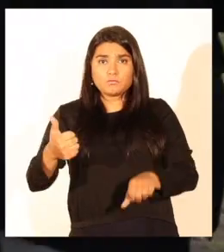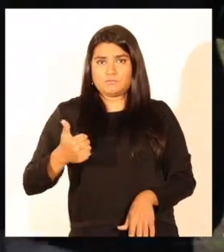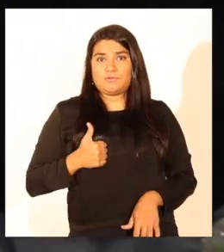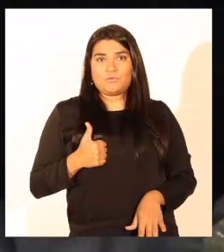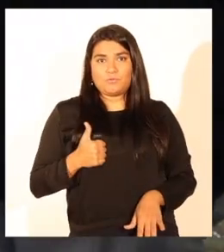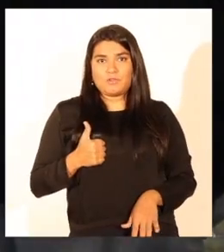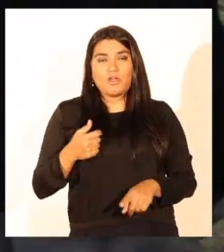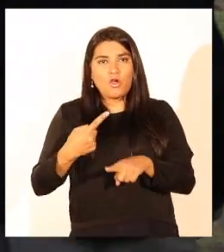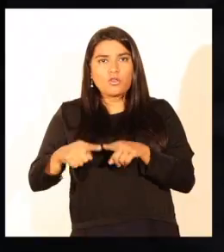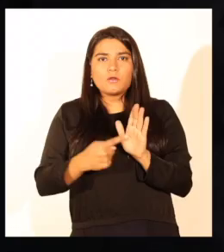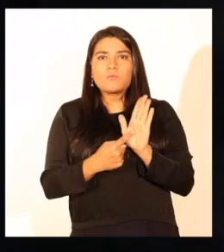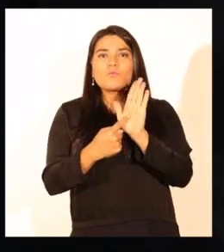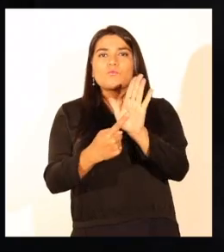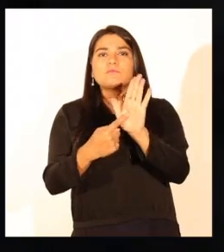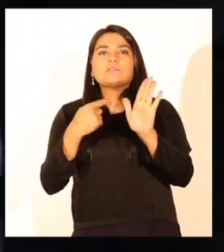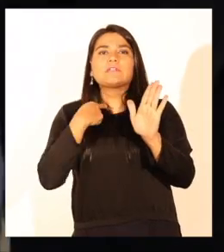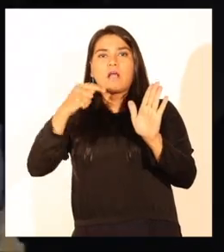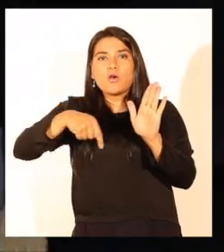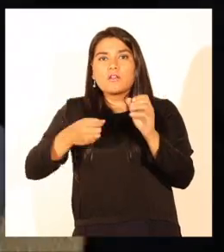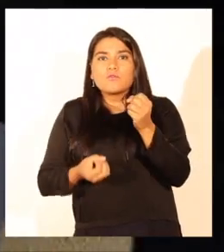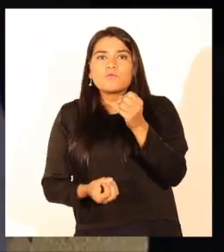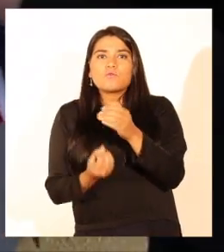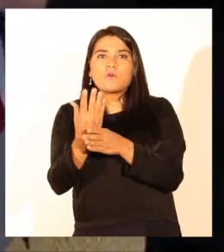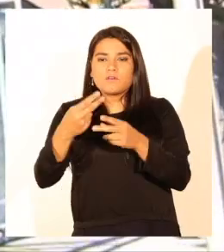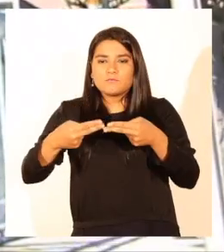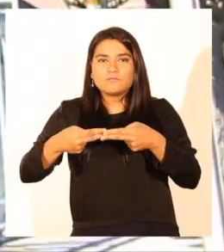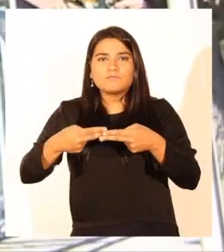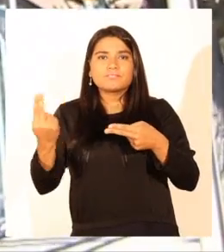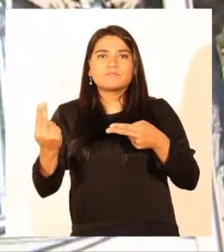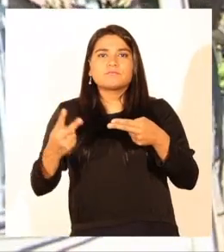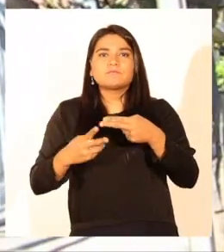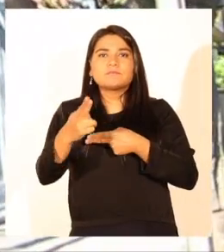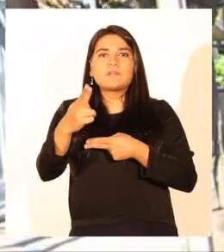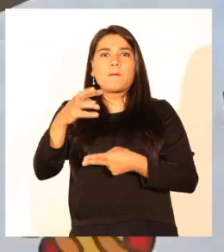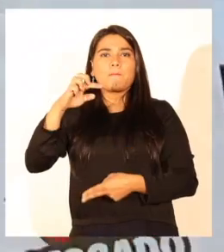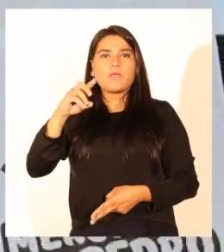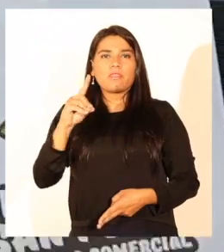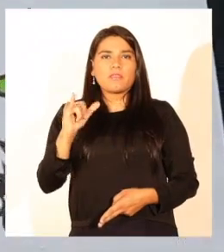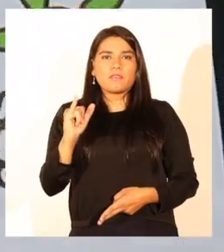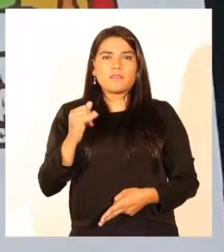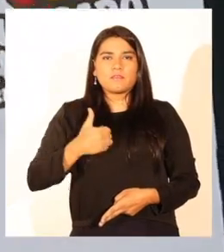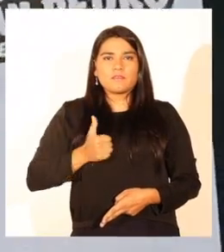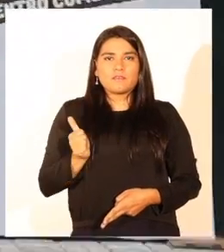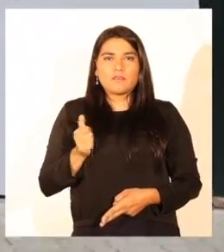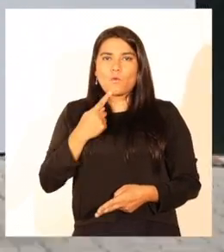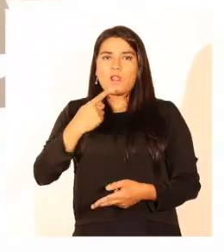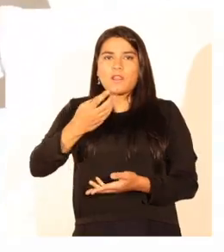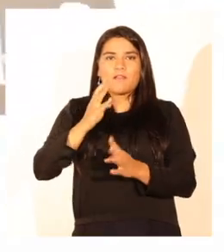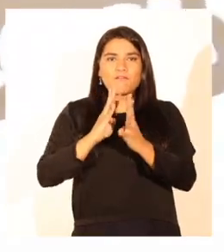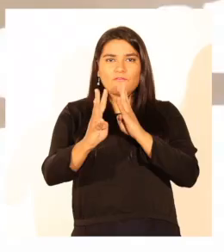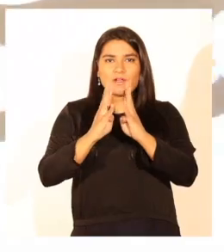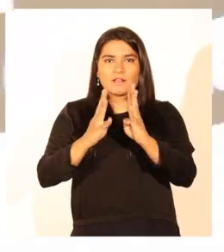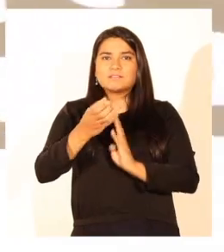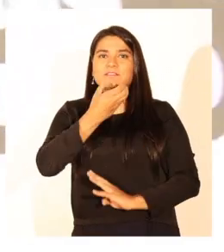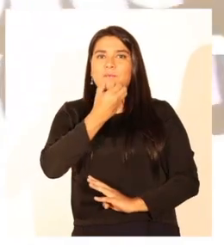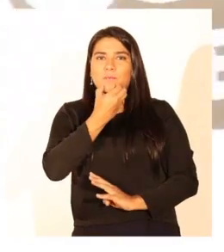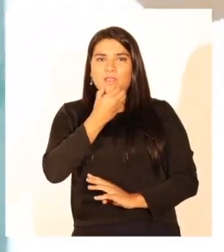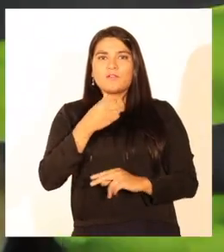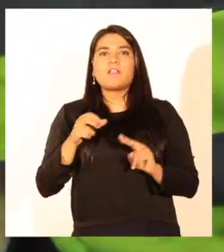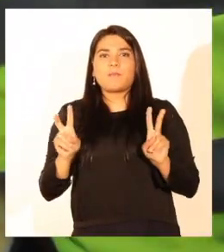cumplen. Y otra muestra de ello es la reciente inauguración del cuartel de la PDI y del mercado de San Pedro de la Paz.